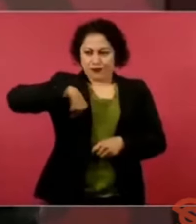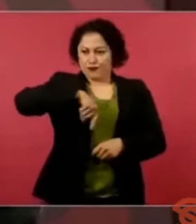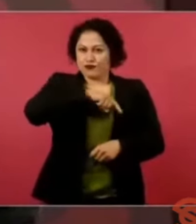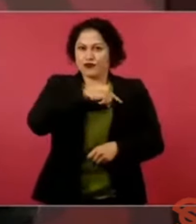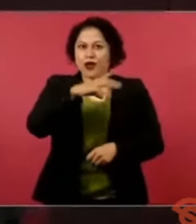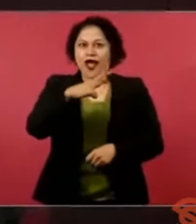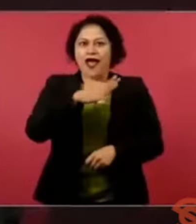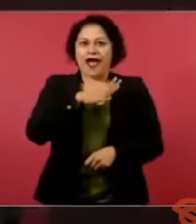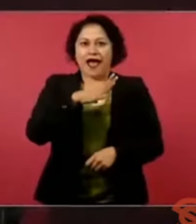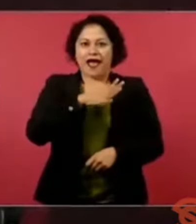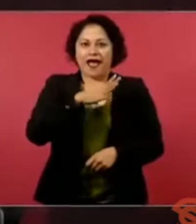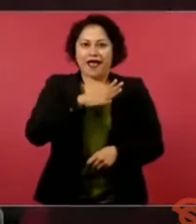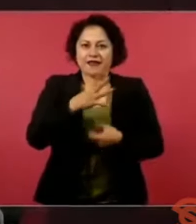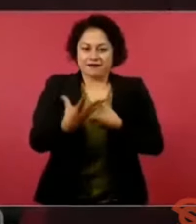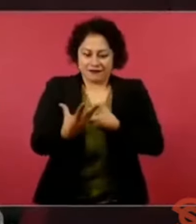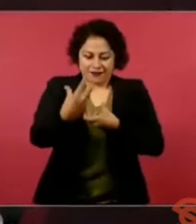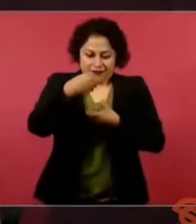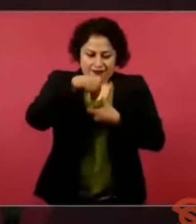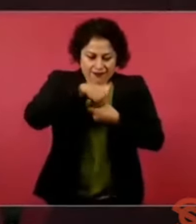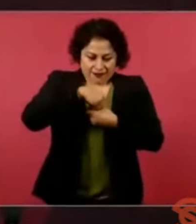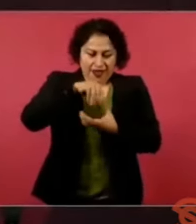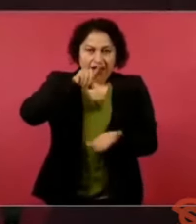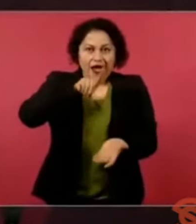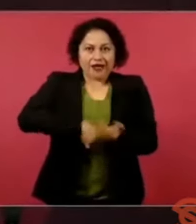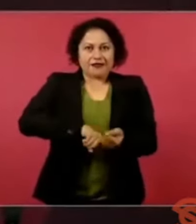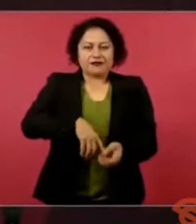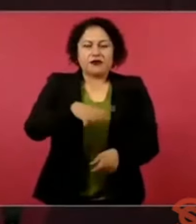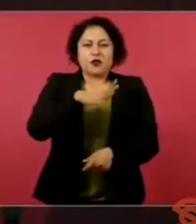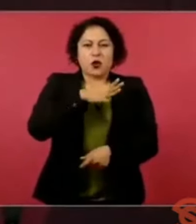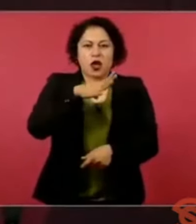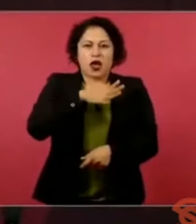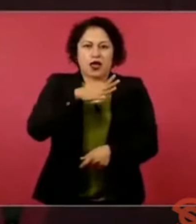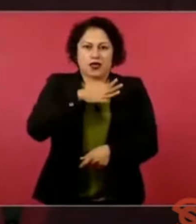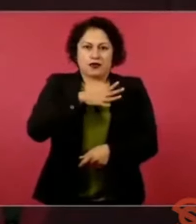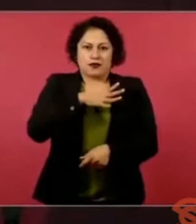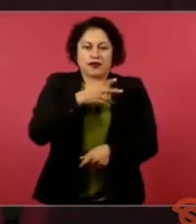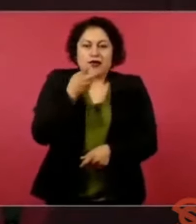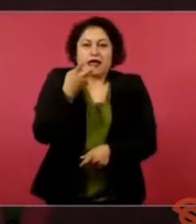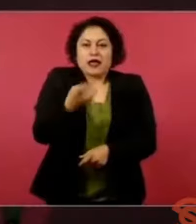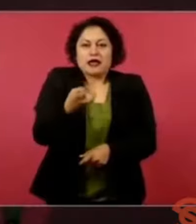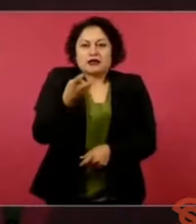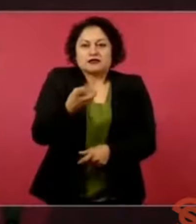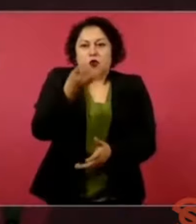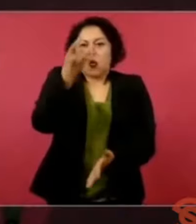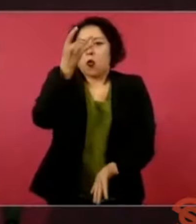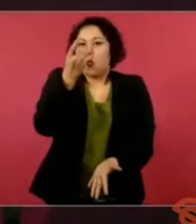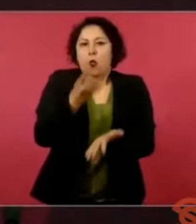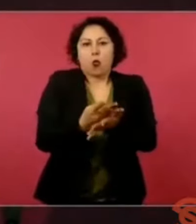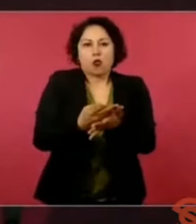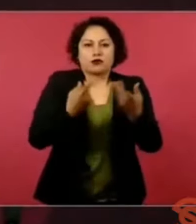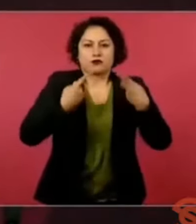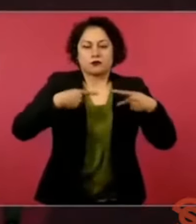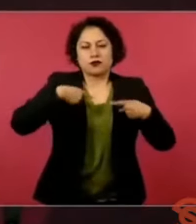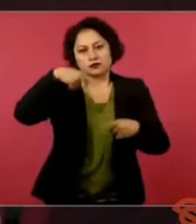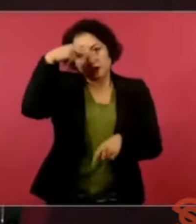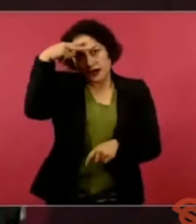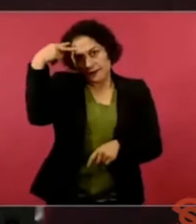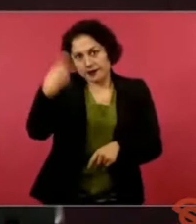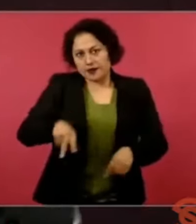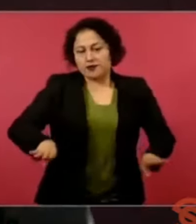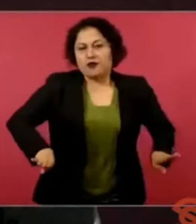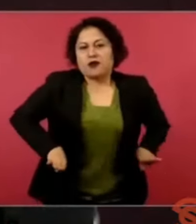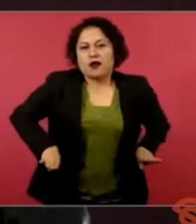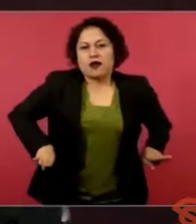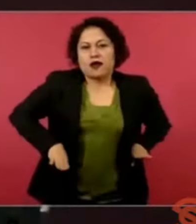son pocos países que tienen la grandeza cultural, son pocos países